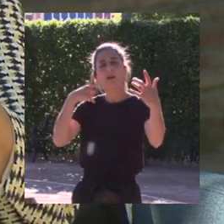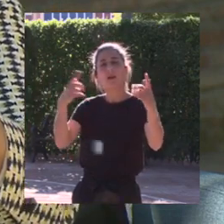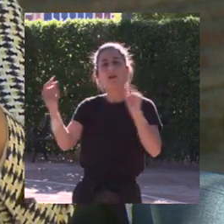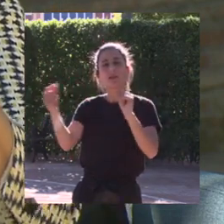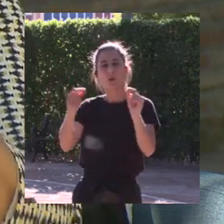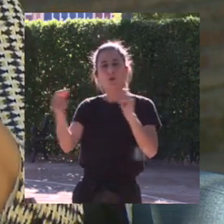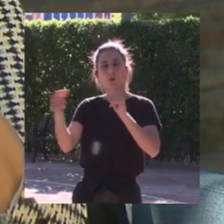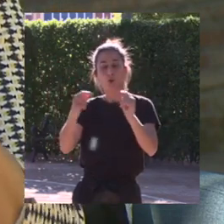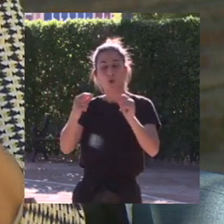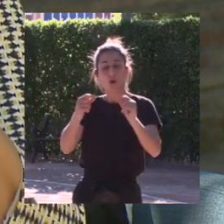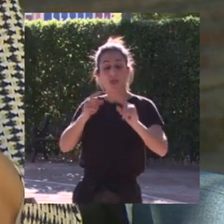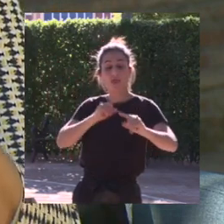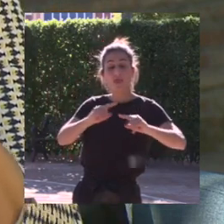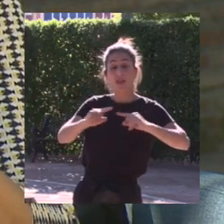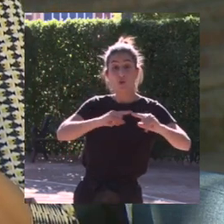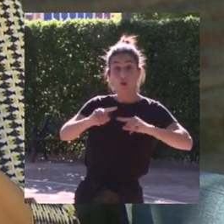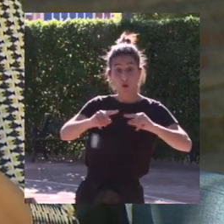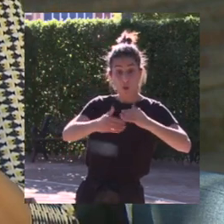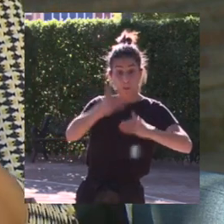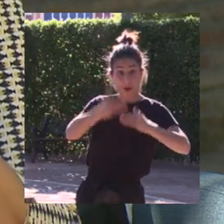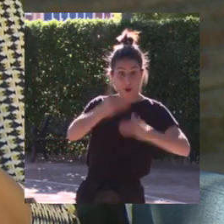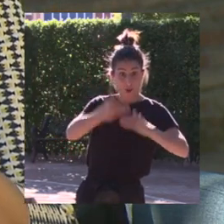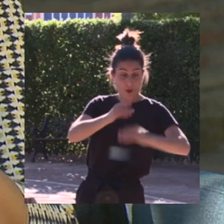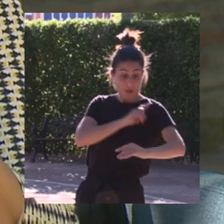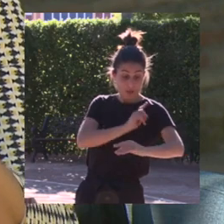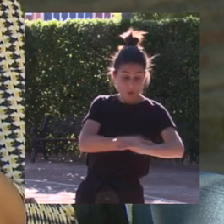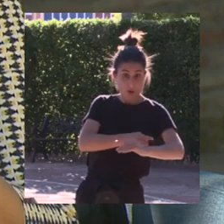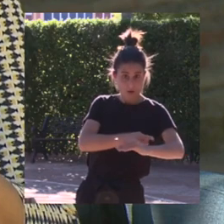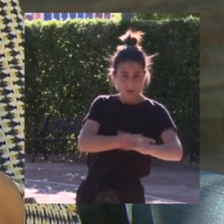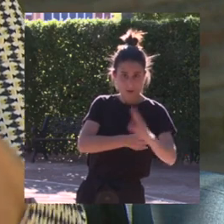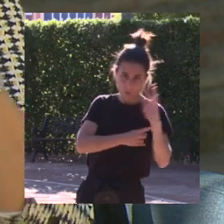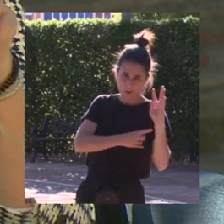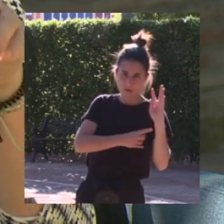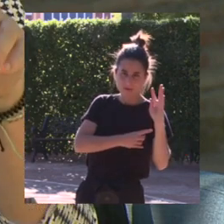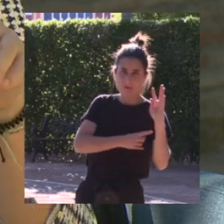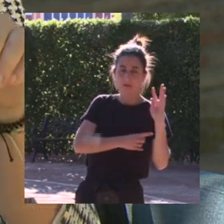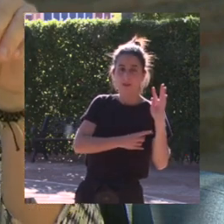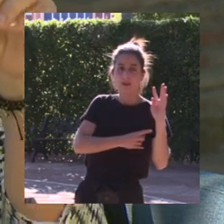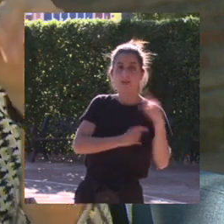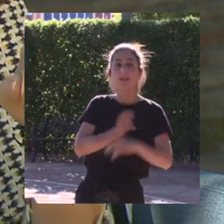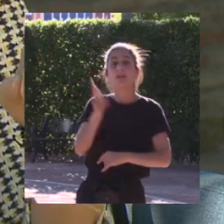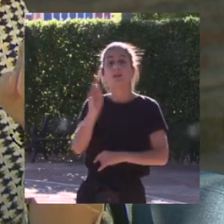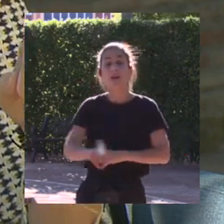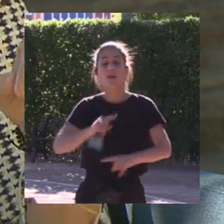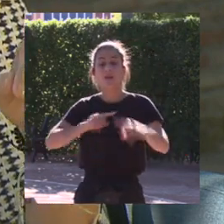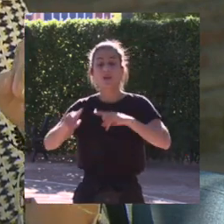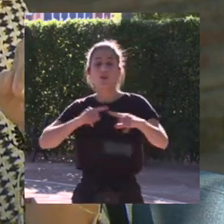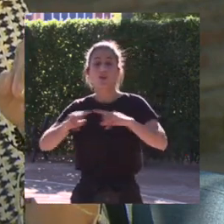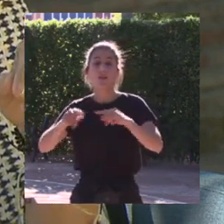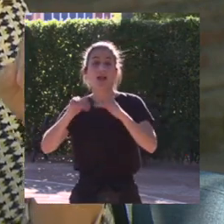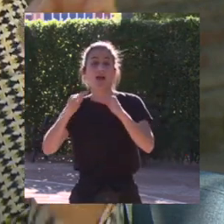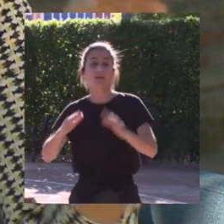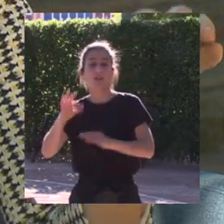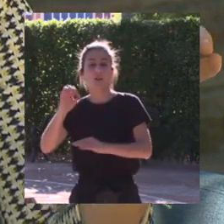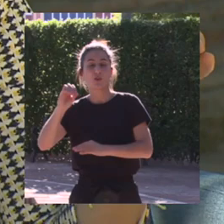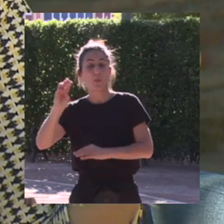entre los directores de los grandes periódicos deportivos españoles estaban los cuatro y también estaban el director de la Gazzetta de los Sport